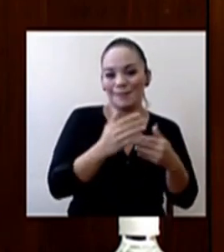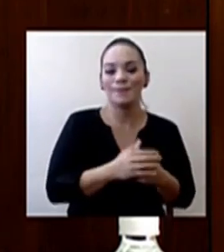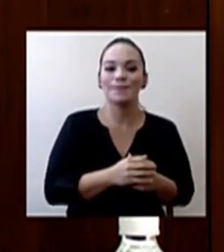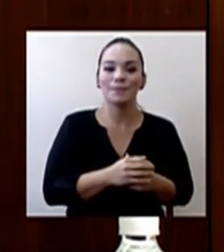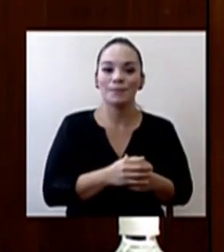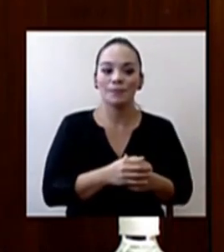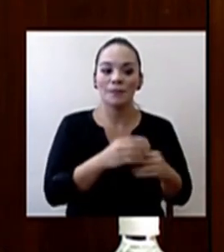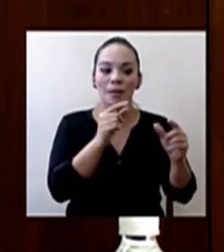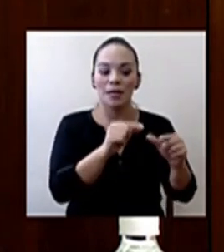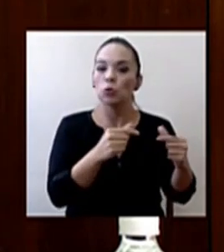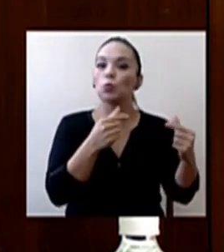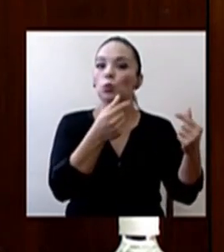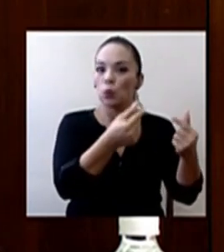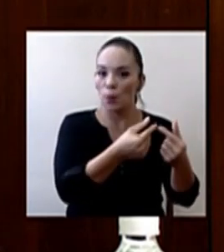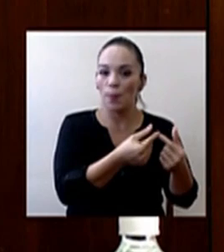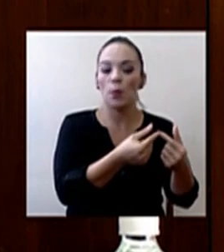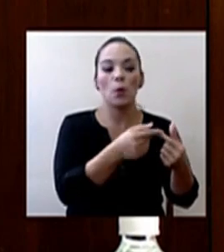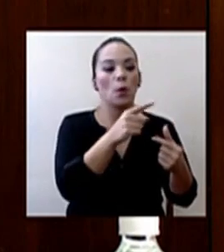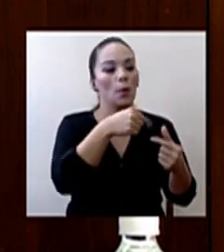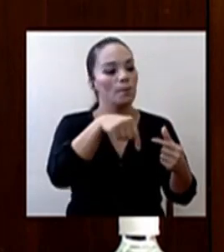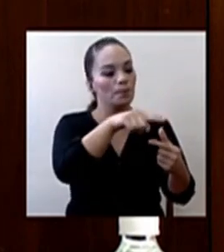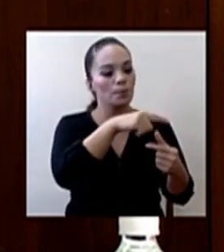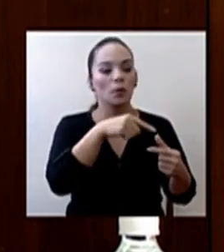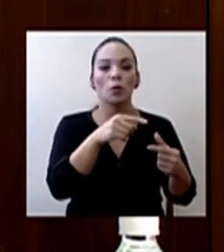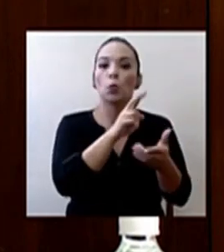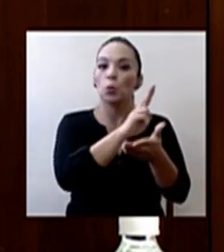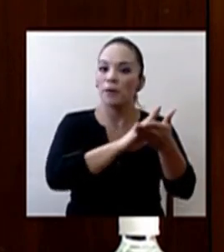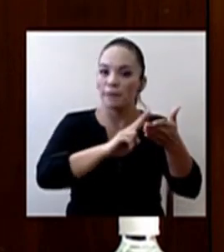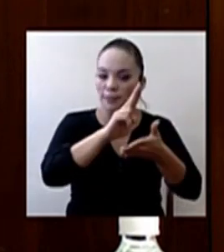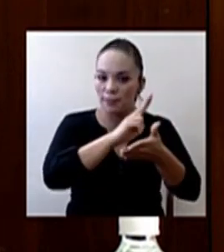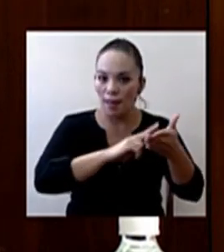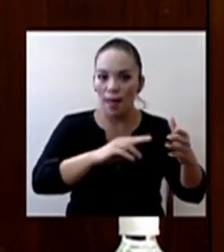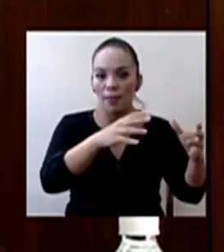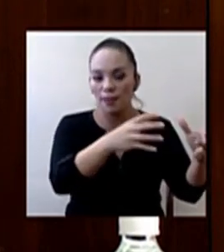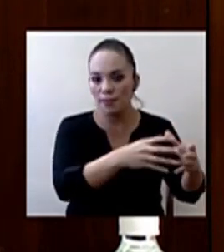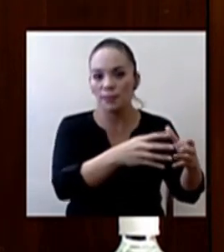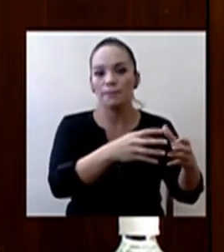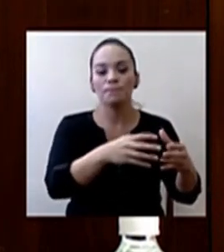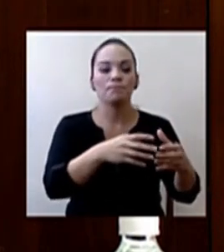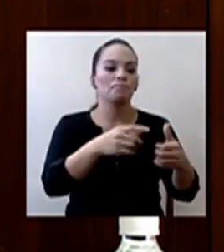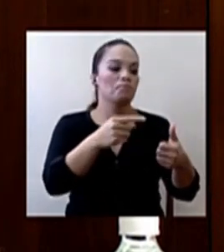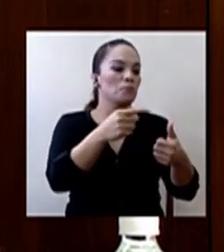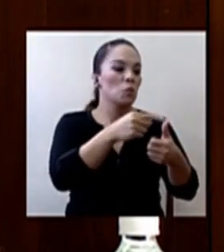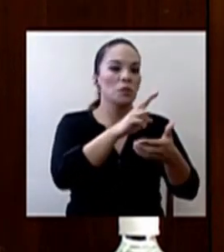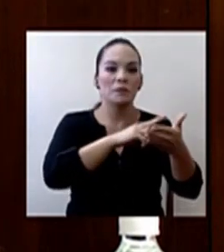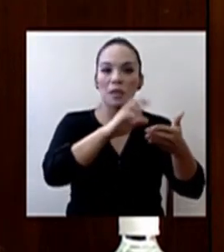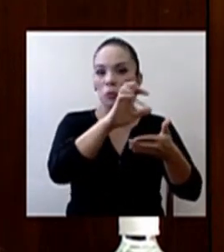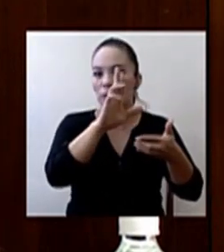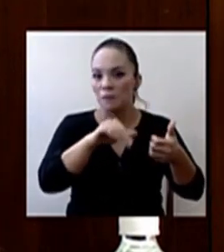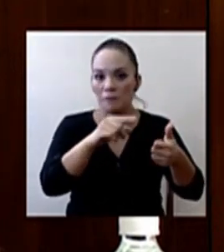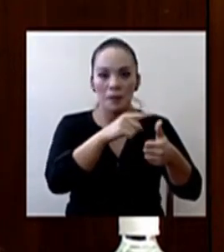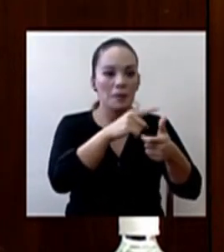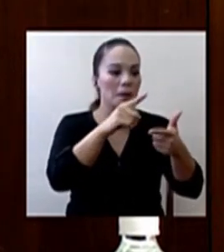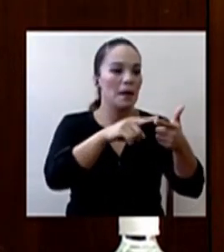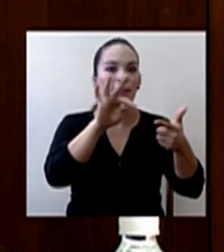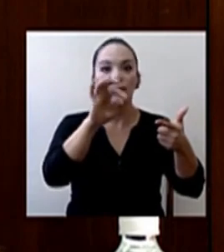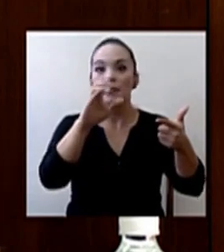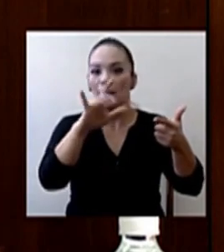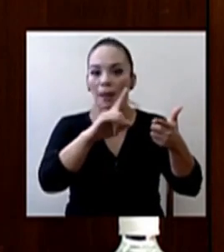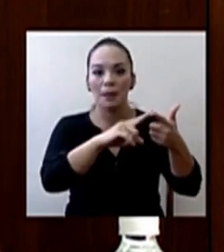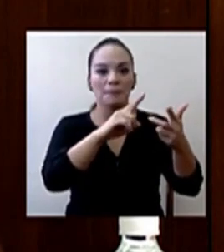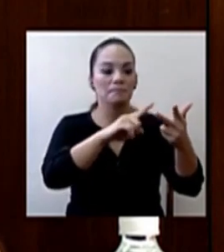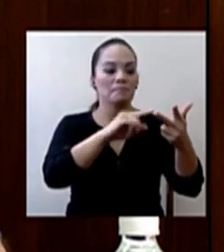heterogéneo, incluye las universidades, está ahí la Universidad de Costa Rica, el tecnológico, está en CAE.